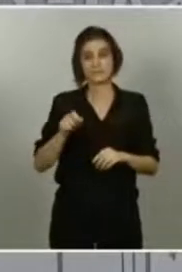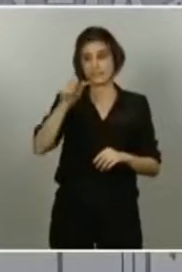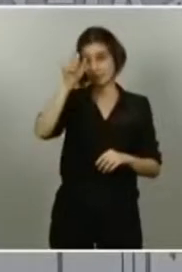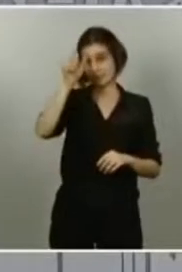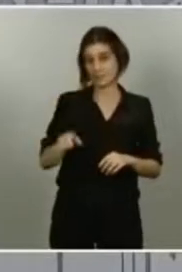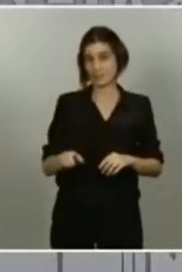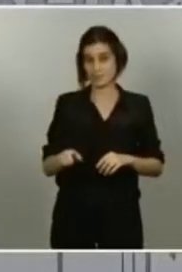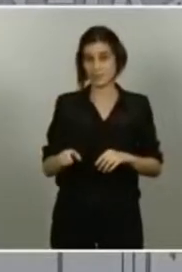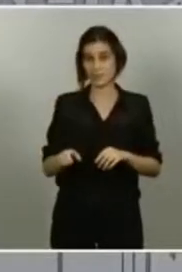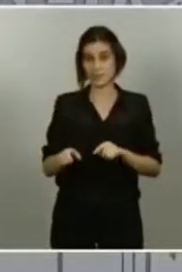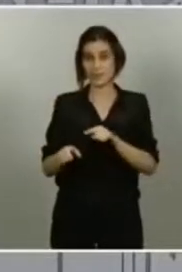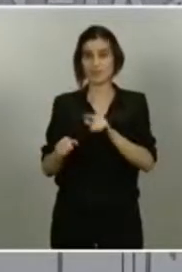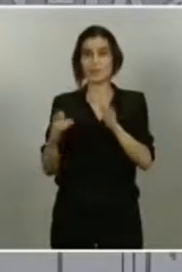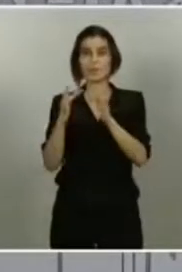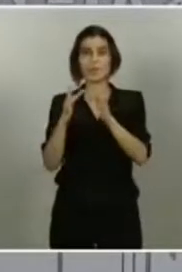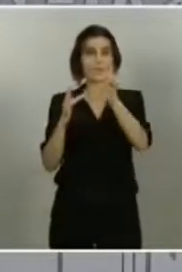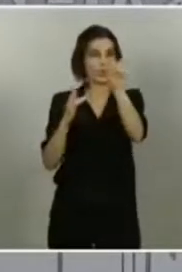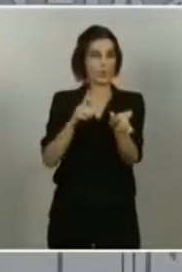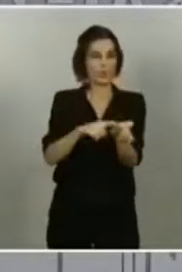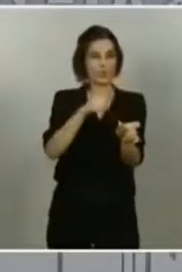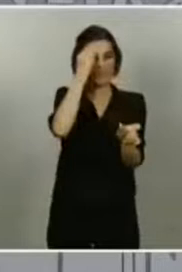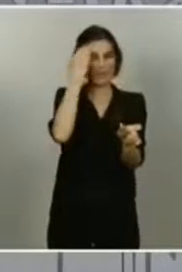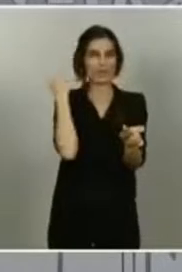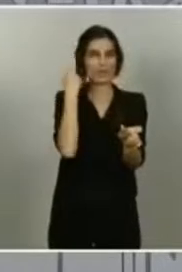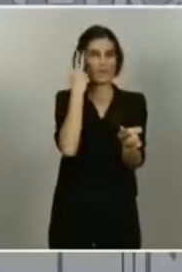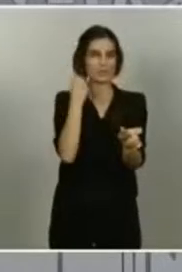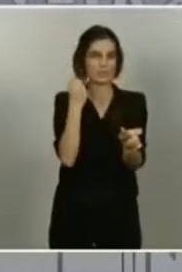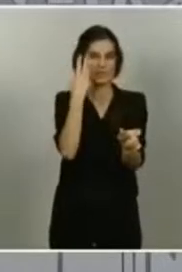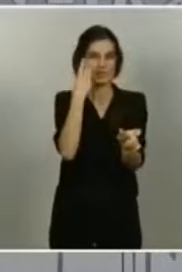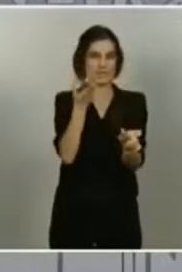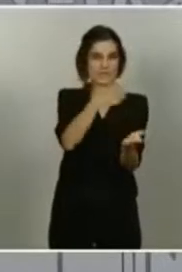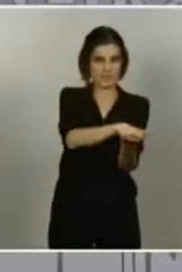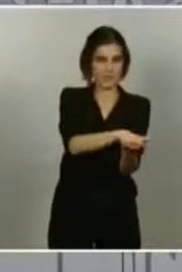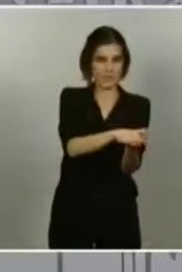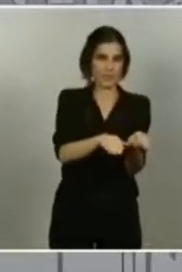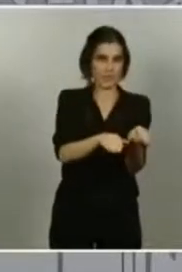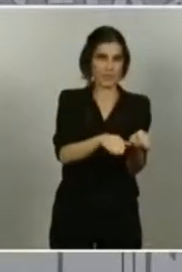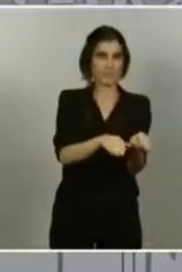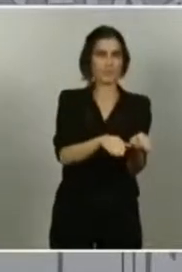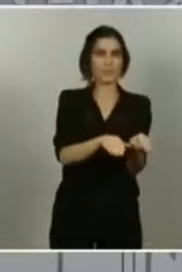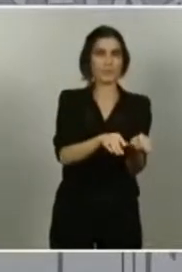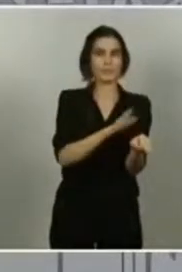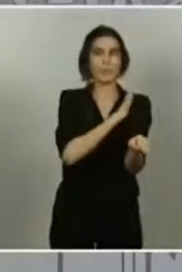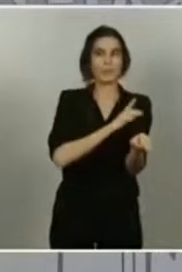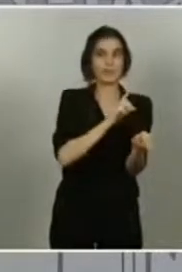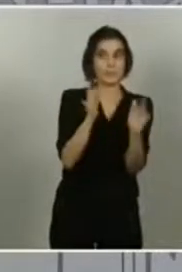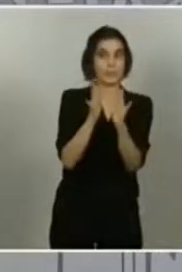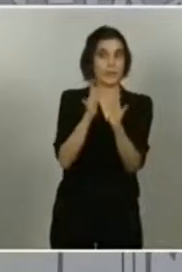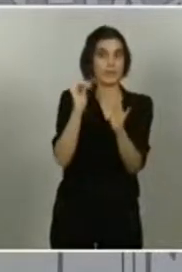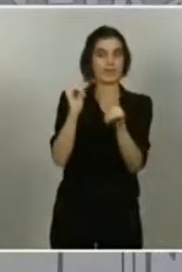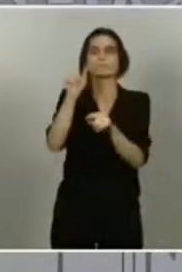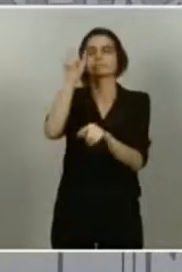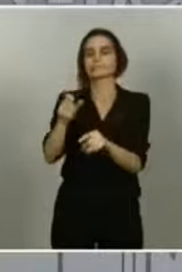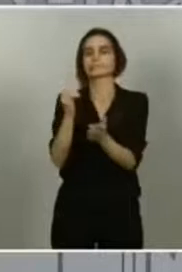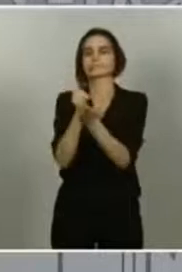dos días, quizás tres, y se le tomó PCR y en el momento de obtener los resultados ya se había subido al avión